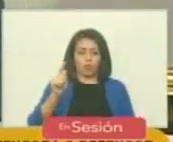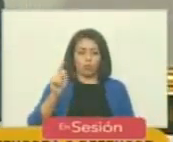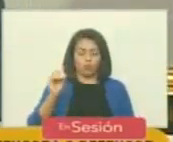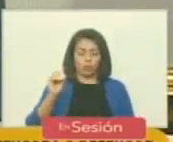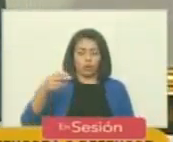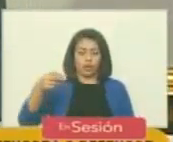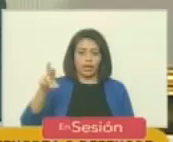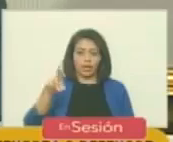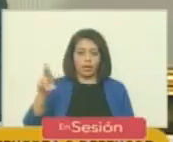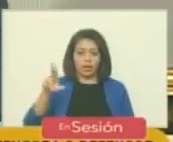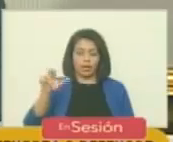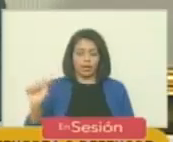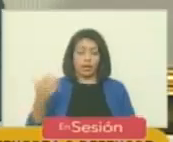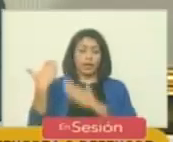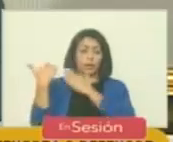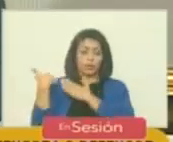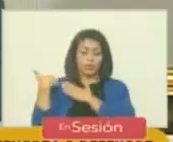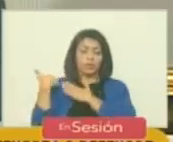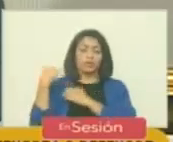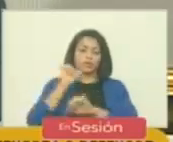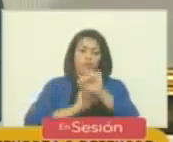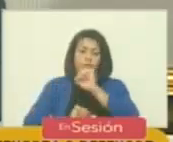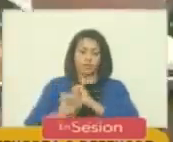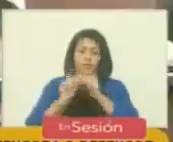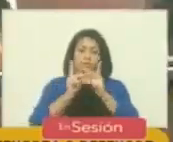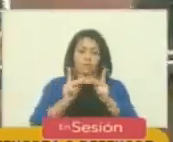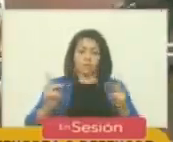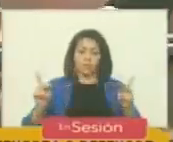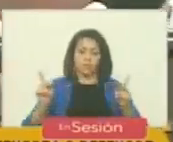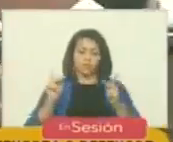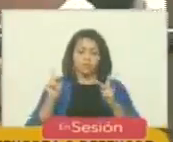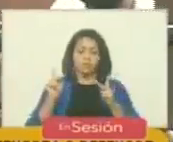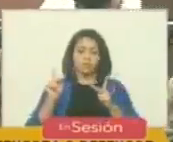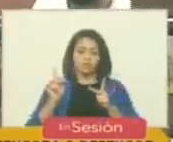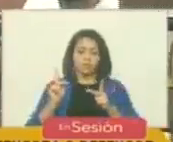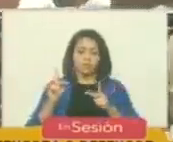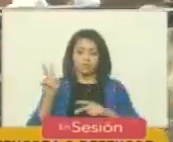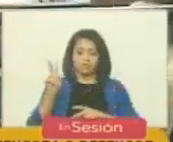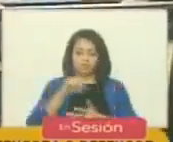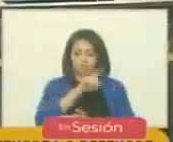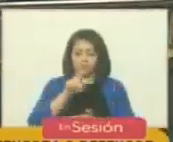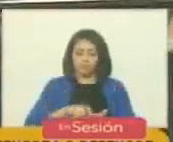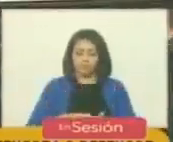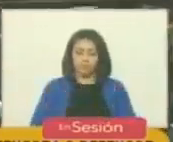Herrera para el cargo de Defensor Público General.